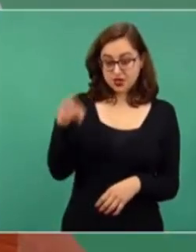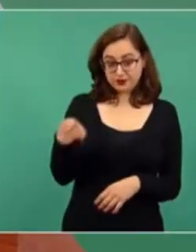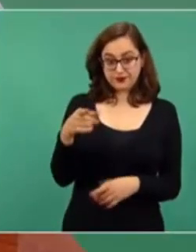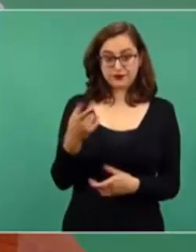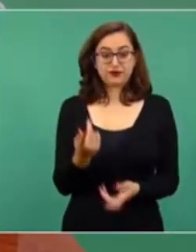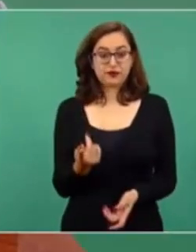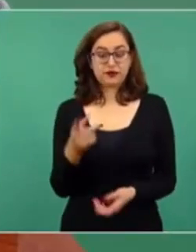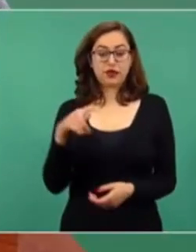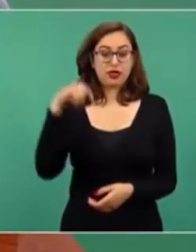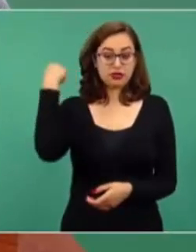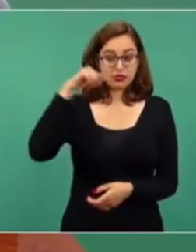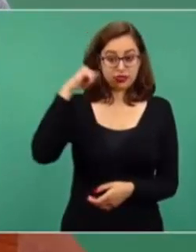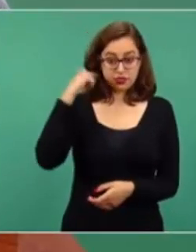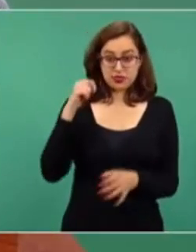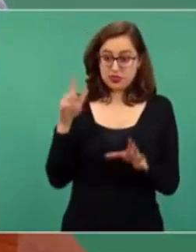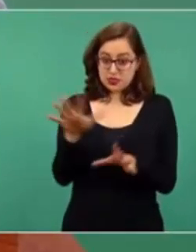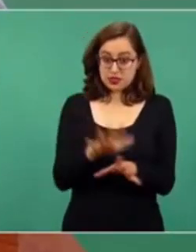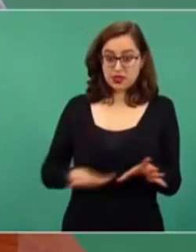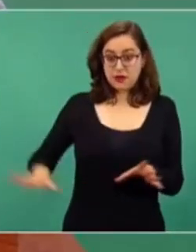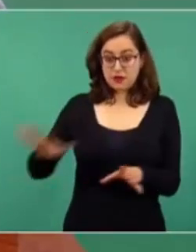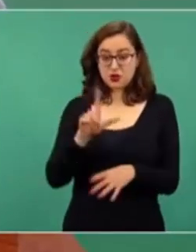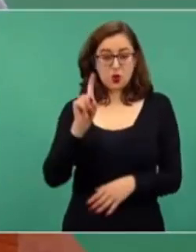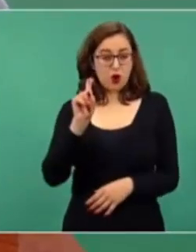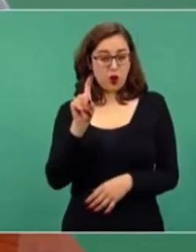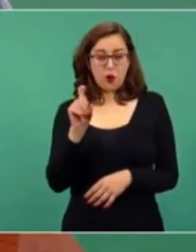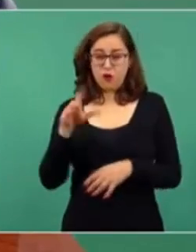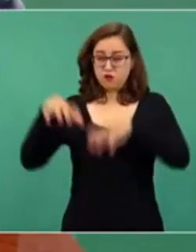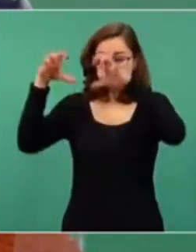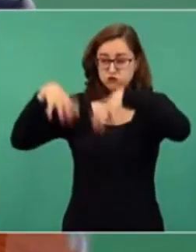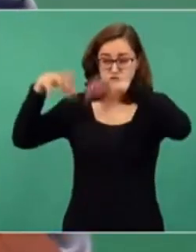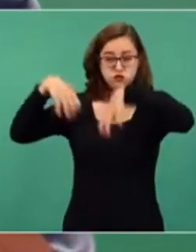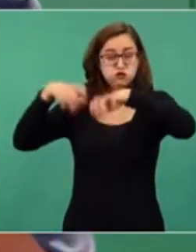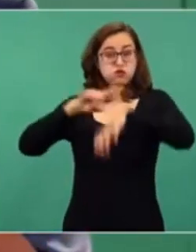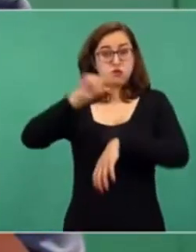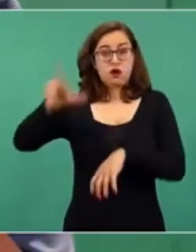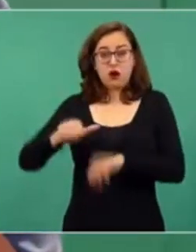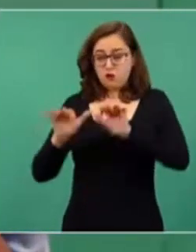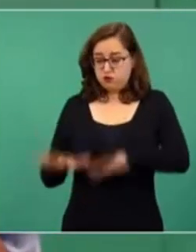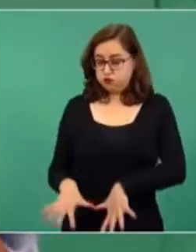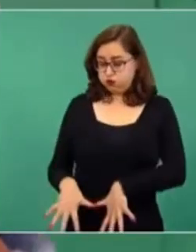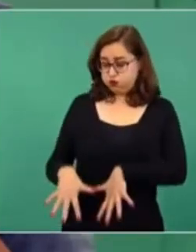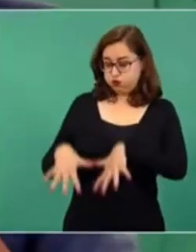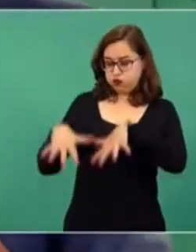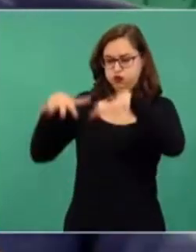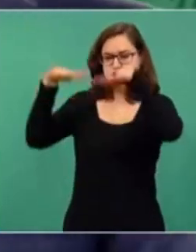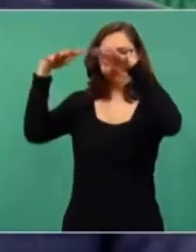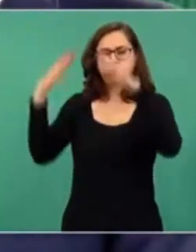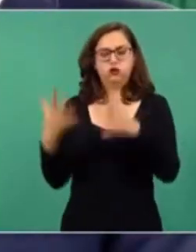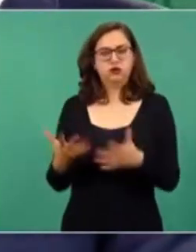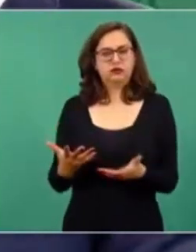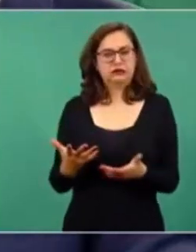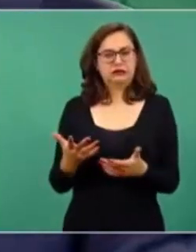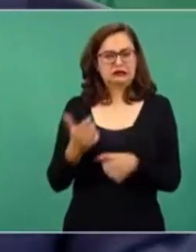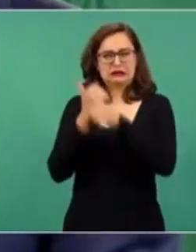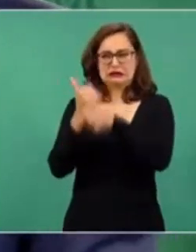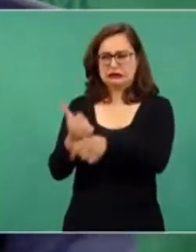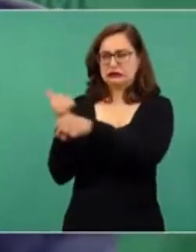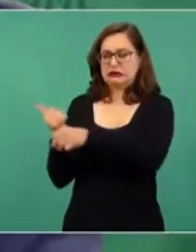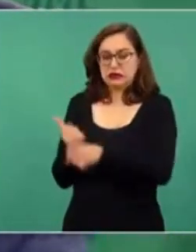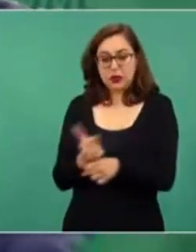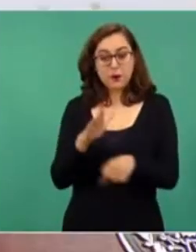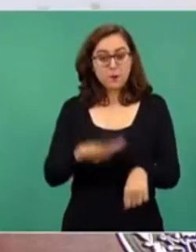entre otras cosas, porque como no